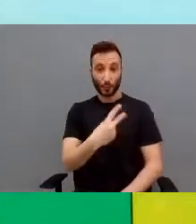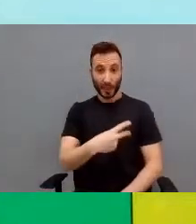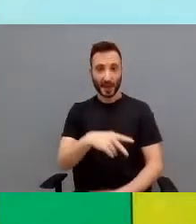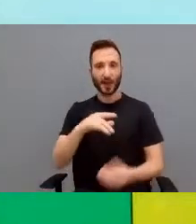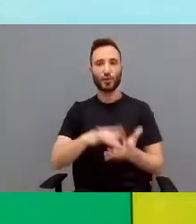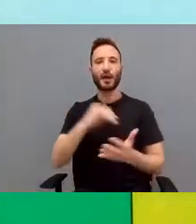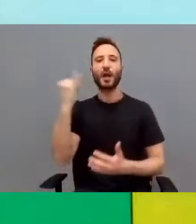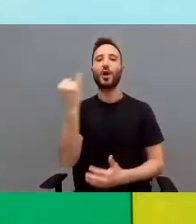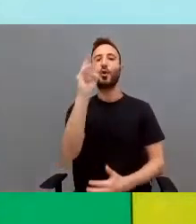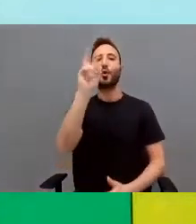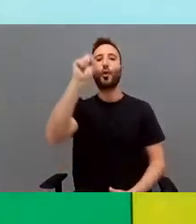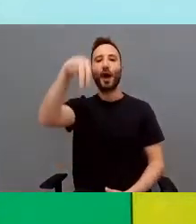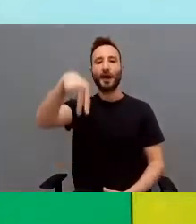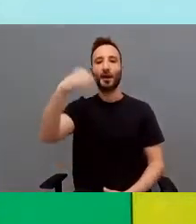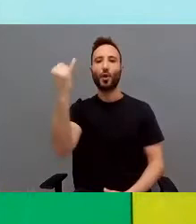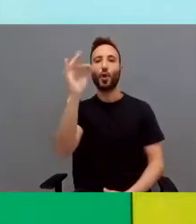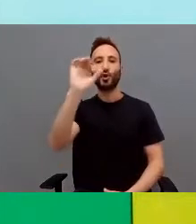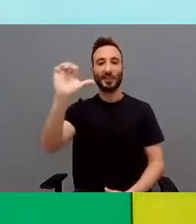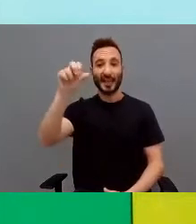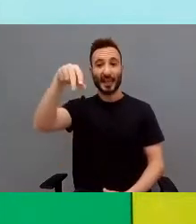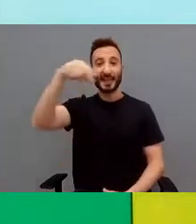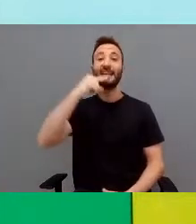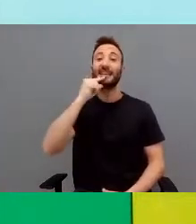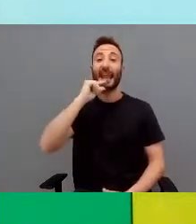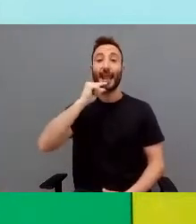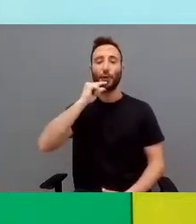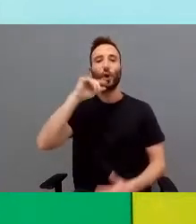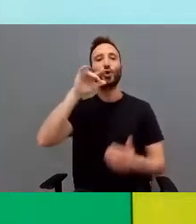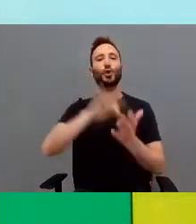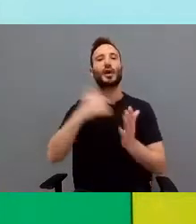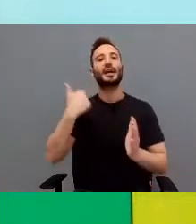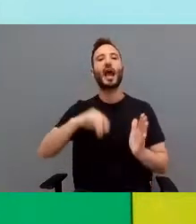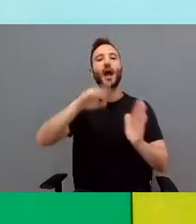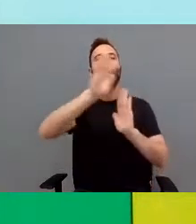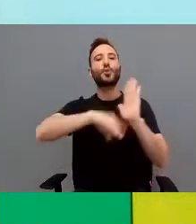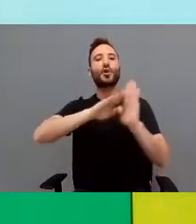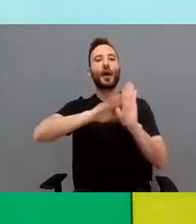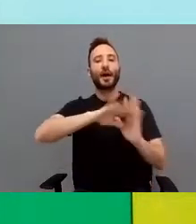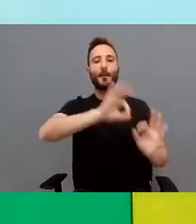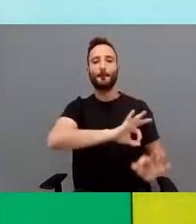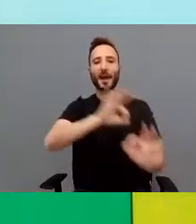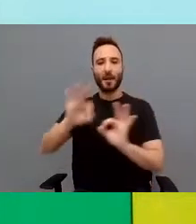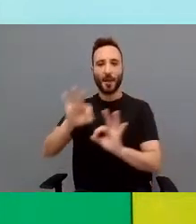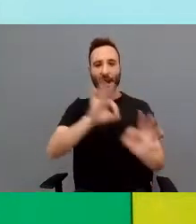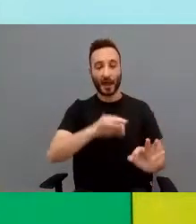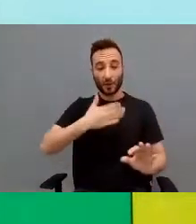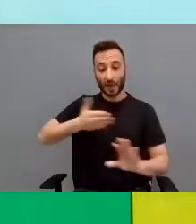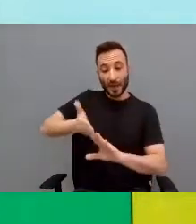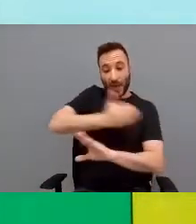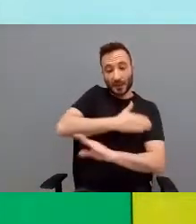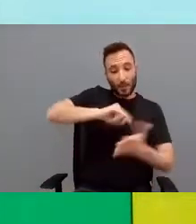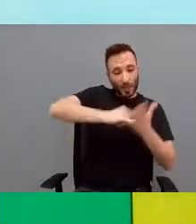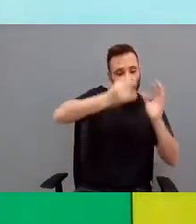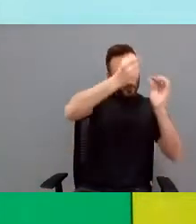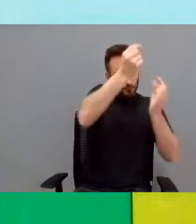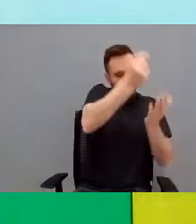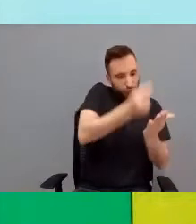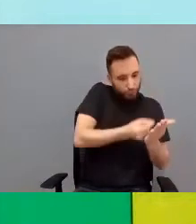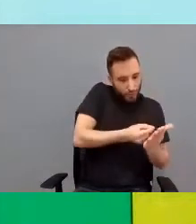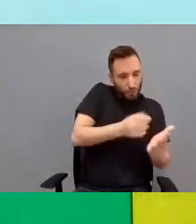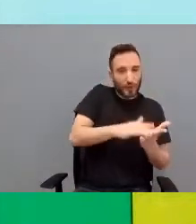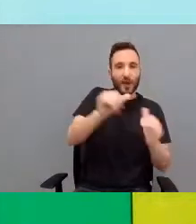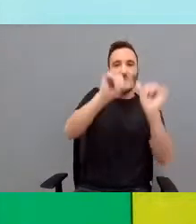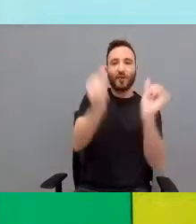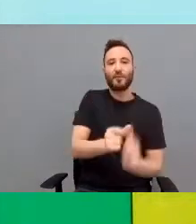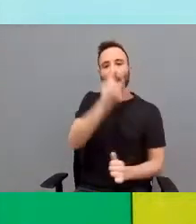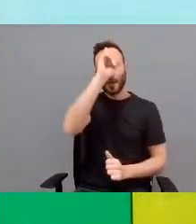Juan José Nieto, nos implanta el programa, después de haber presentado nosotros un detallado proyecto con un perfil